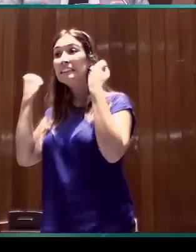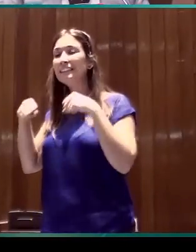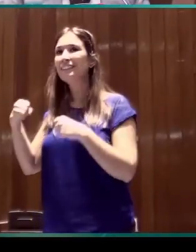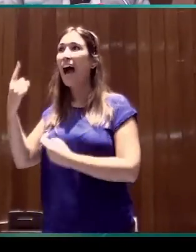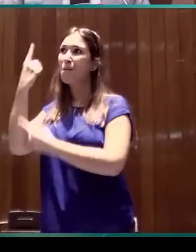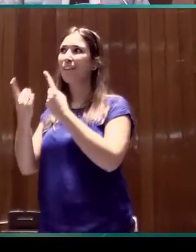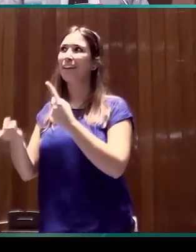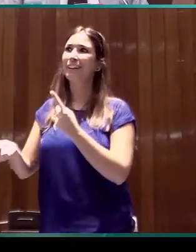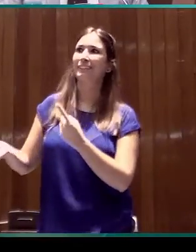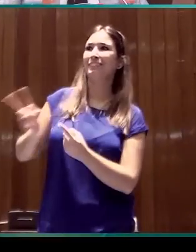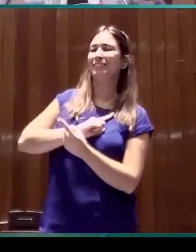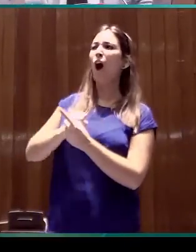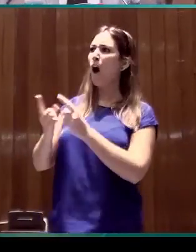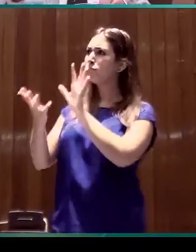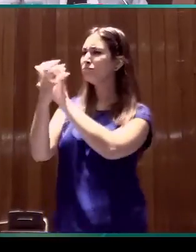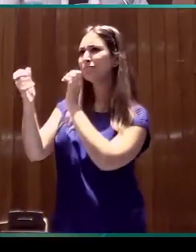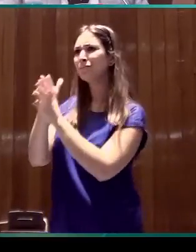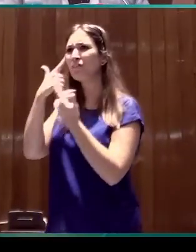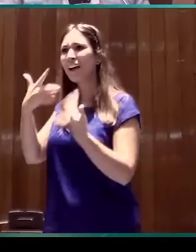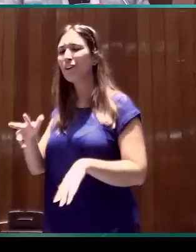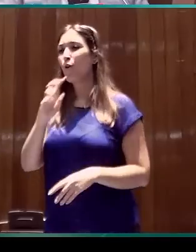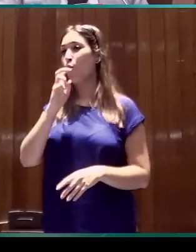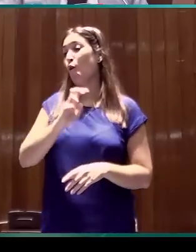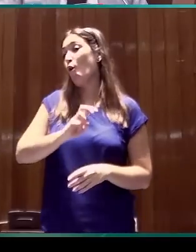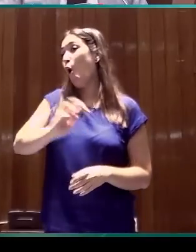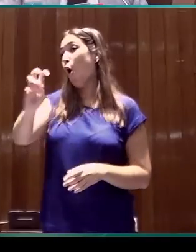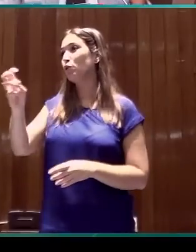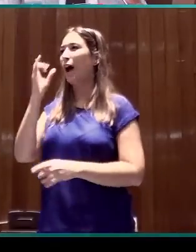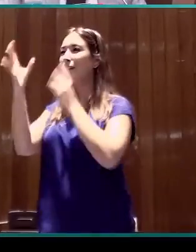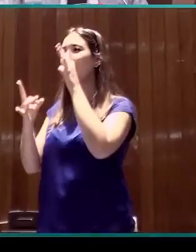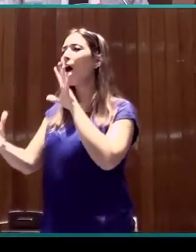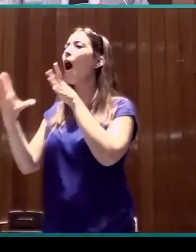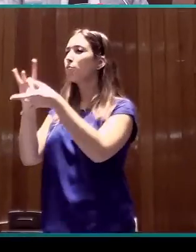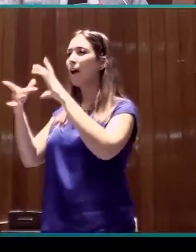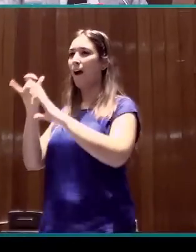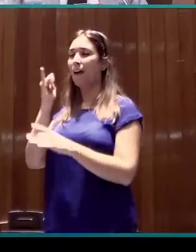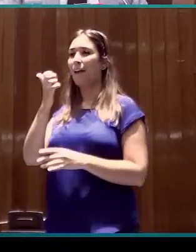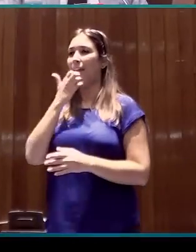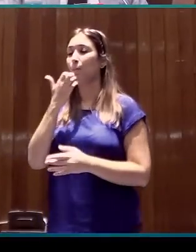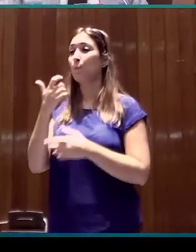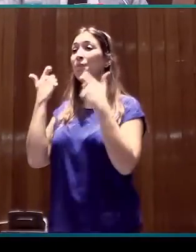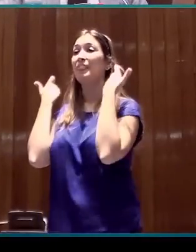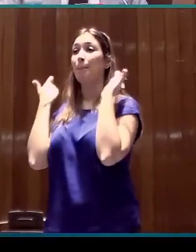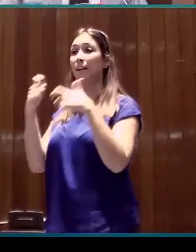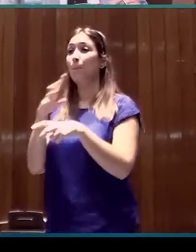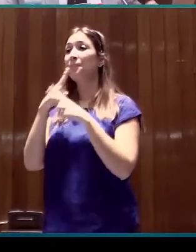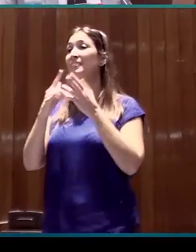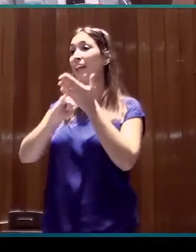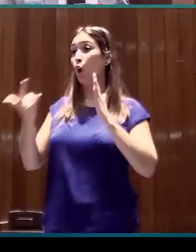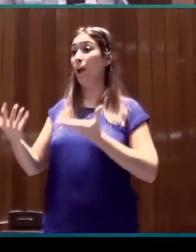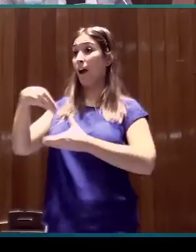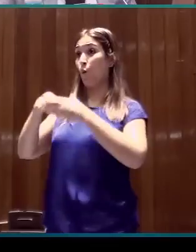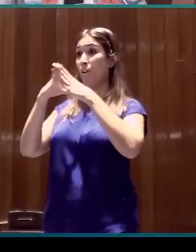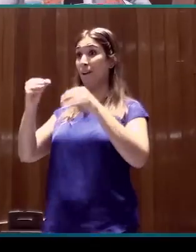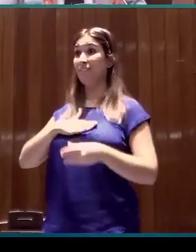encuentran a veces, sinergias con diferentes actividades. Por ejemplo, colaboramos con el Departamento de Tecnología de nuestra